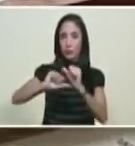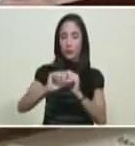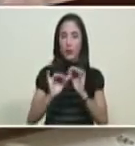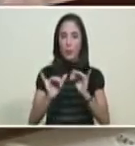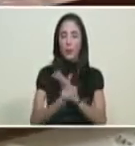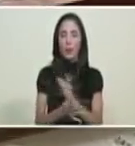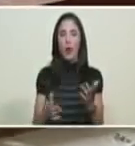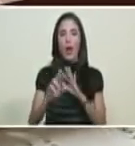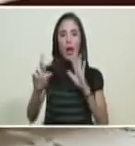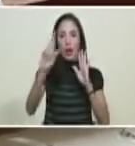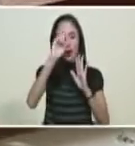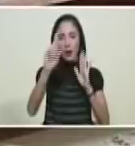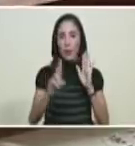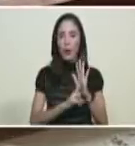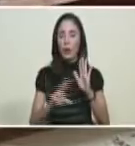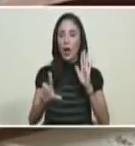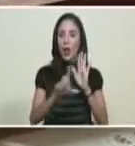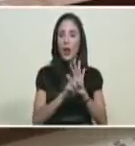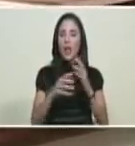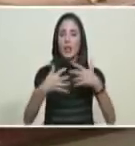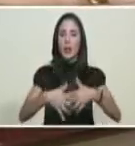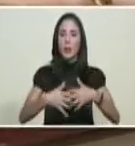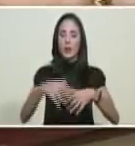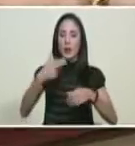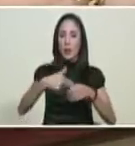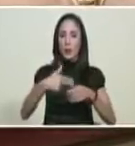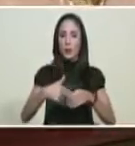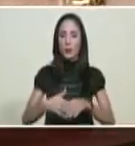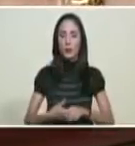en nuestra ley orgánica de hidrocarburos.